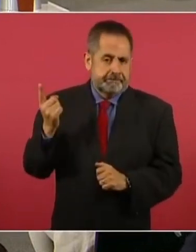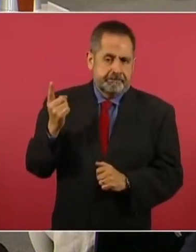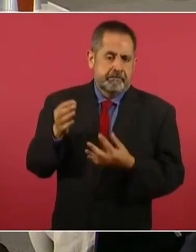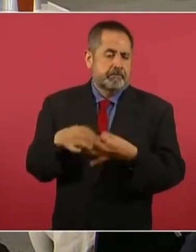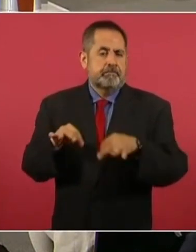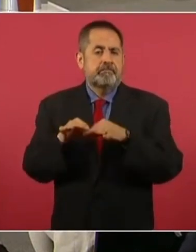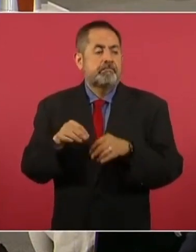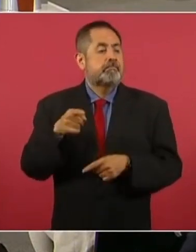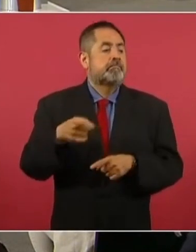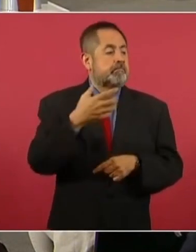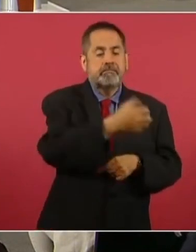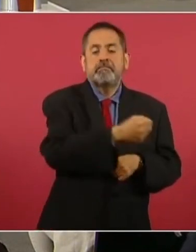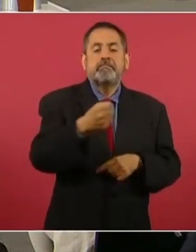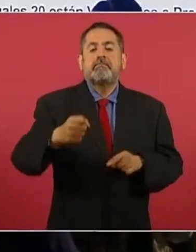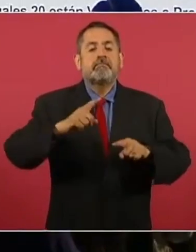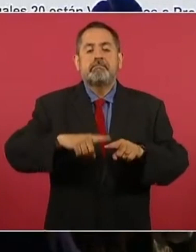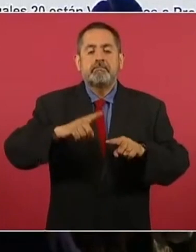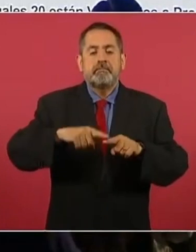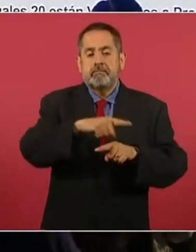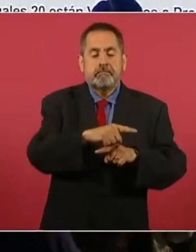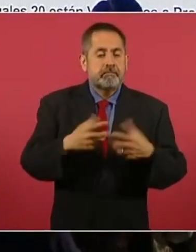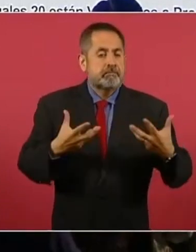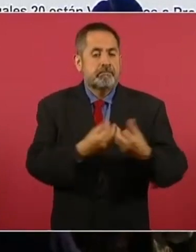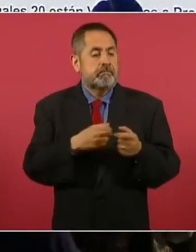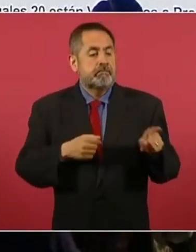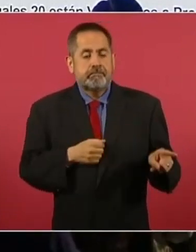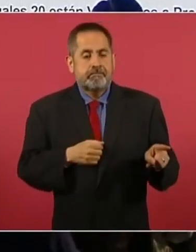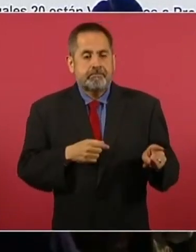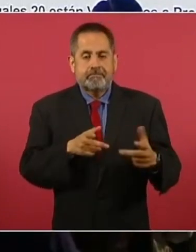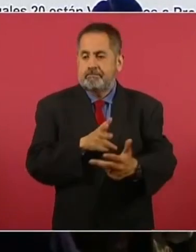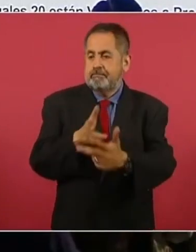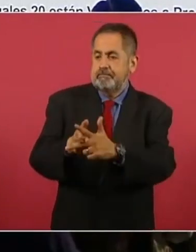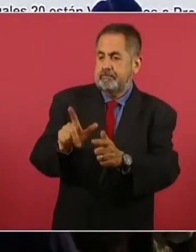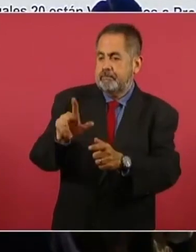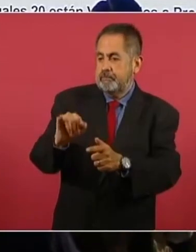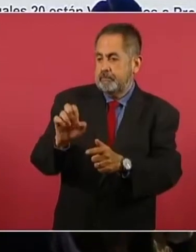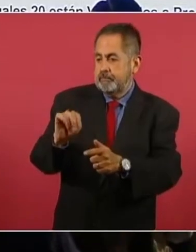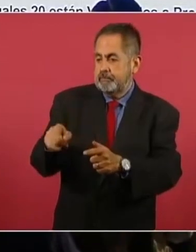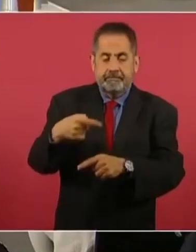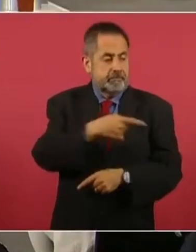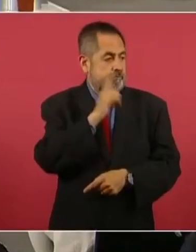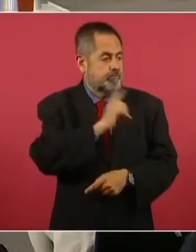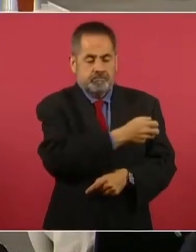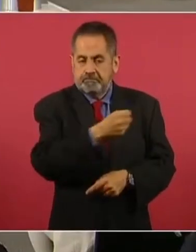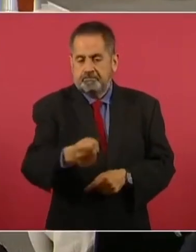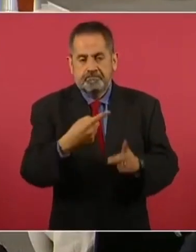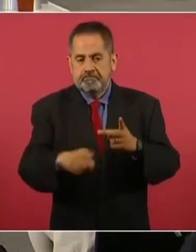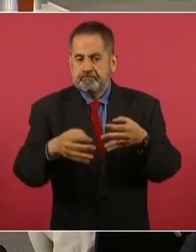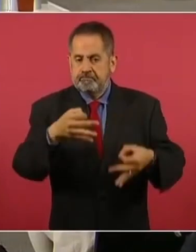vinculación a proceso de un acopartícipe del homicidio de Luis Enrique Ramírez sería cuanto presidente